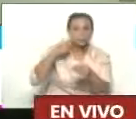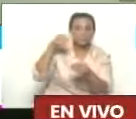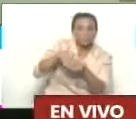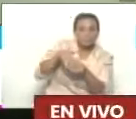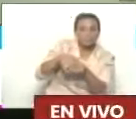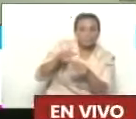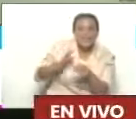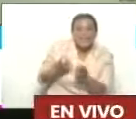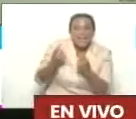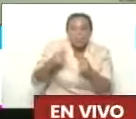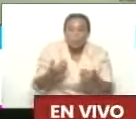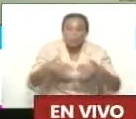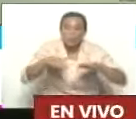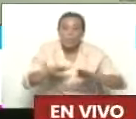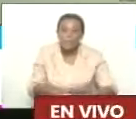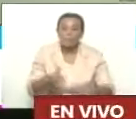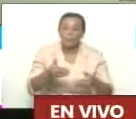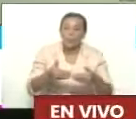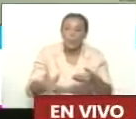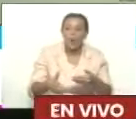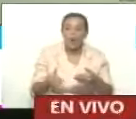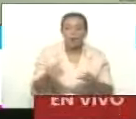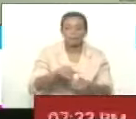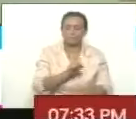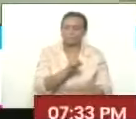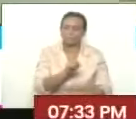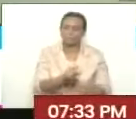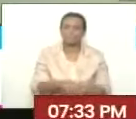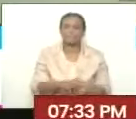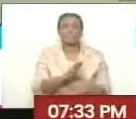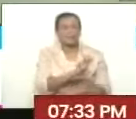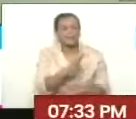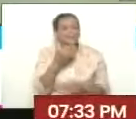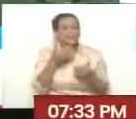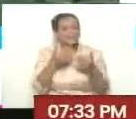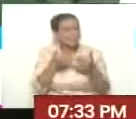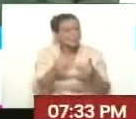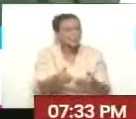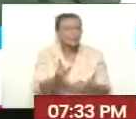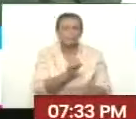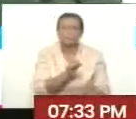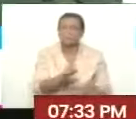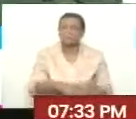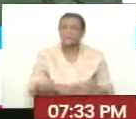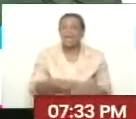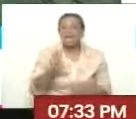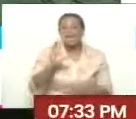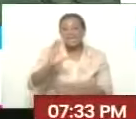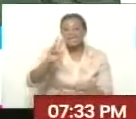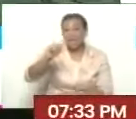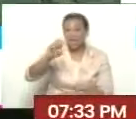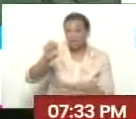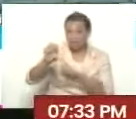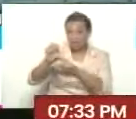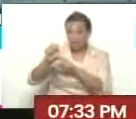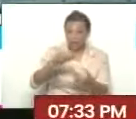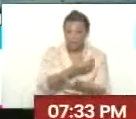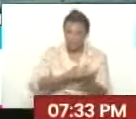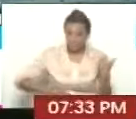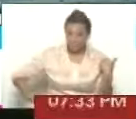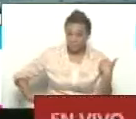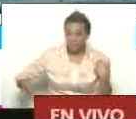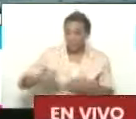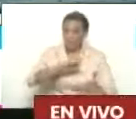están tratando de parar el proceso electoral venezolano. Y así hay que seguir. Que el Consejo Nacional Electoral, poder